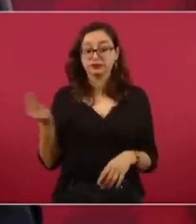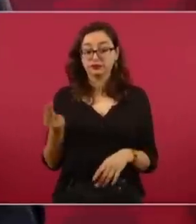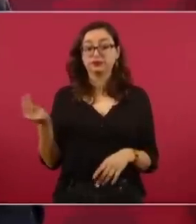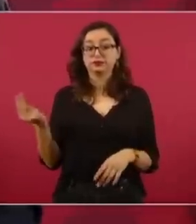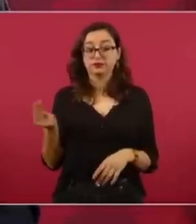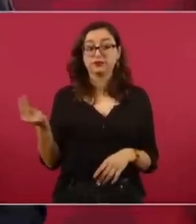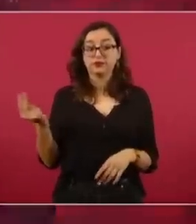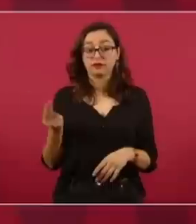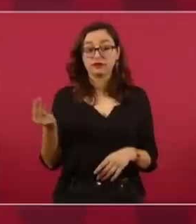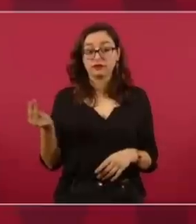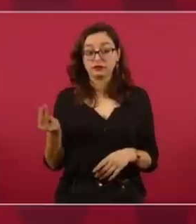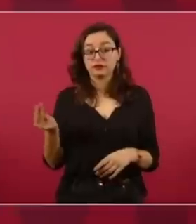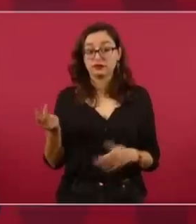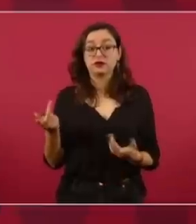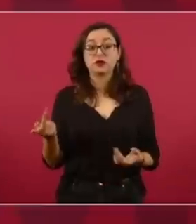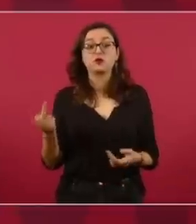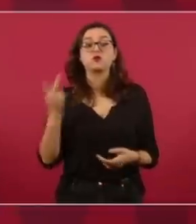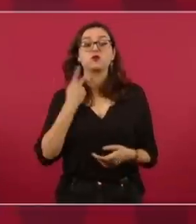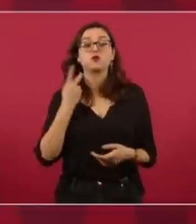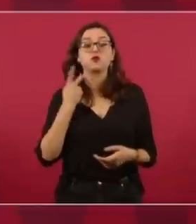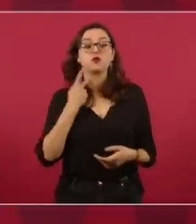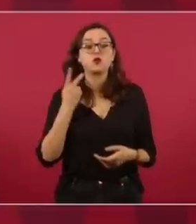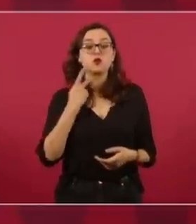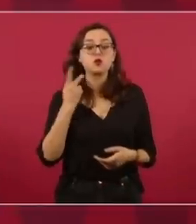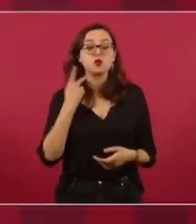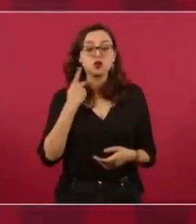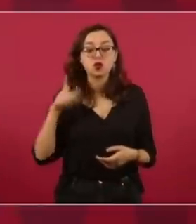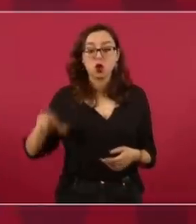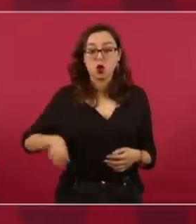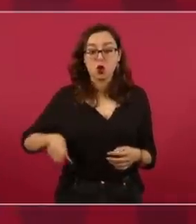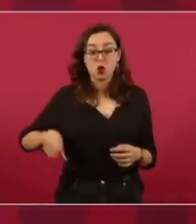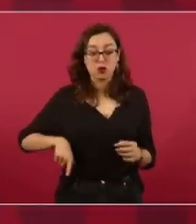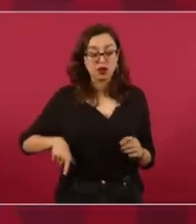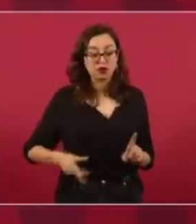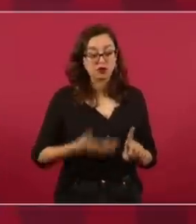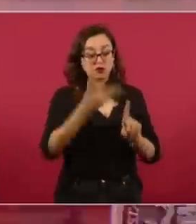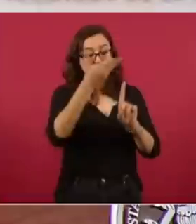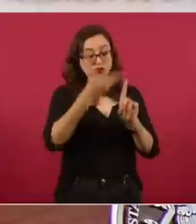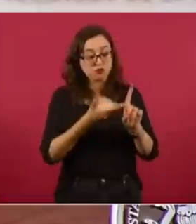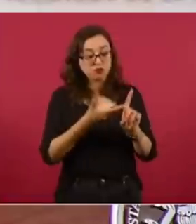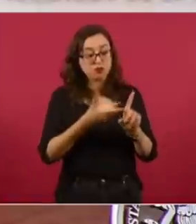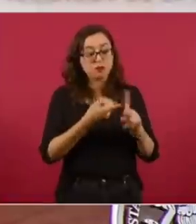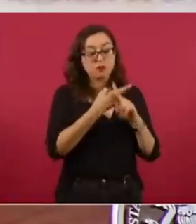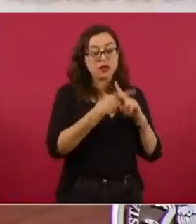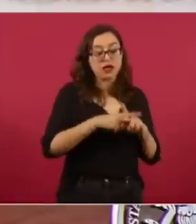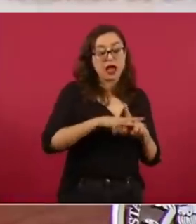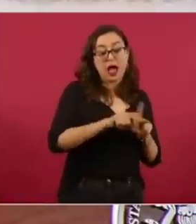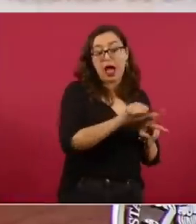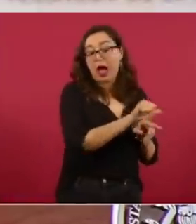la vida pública de un dirigente, de un político ya cuando muera.